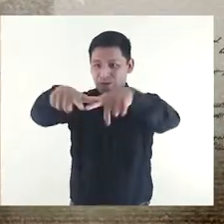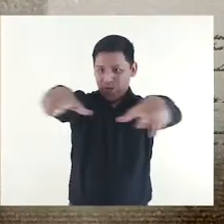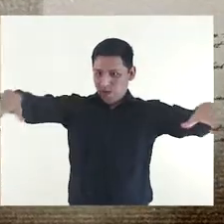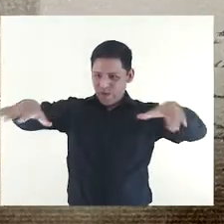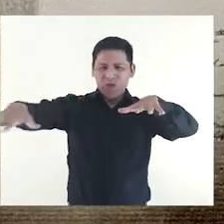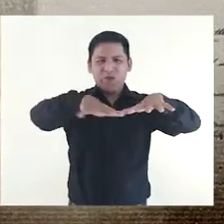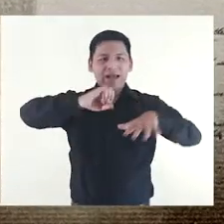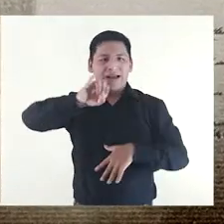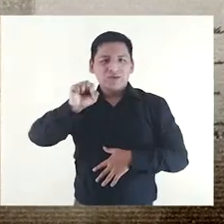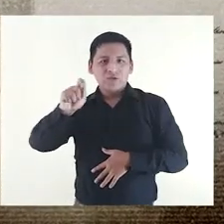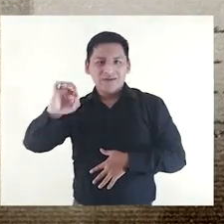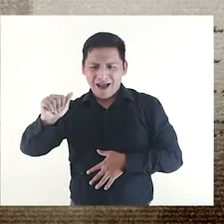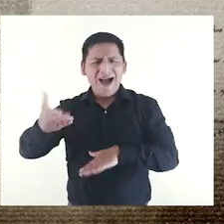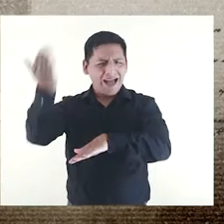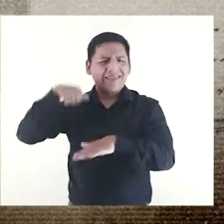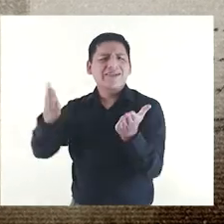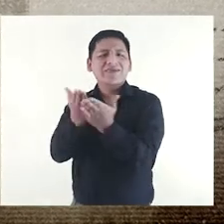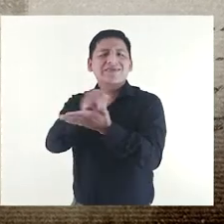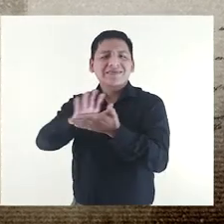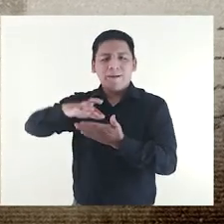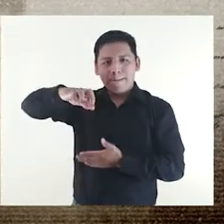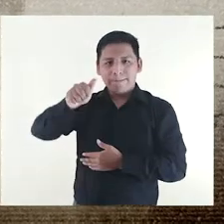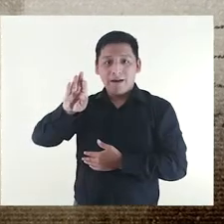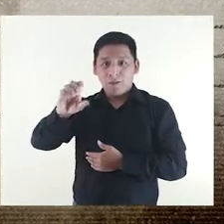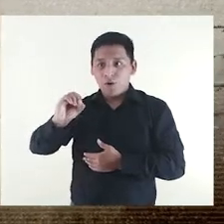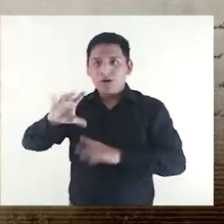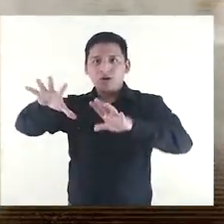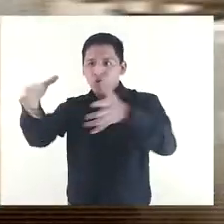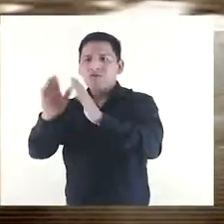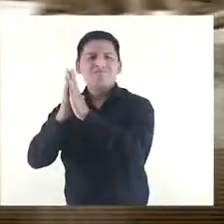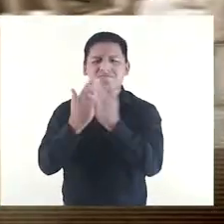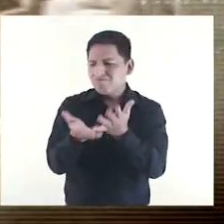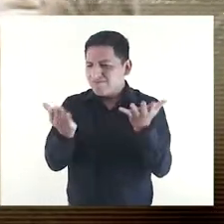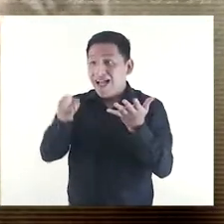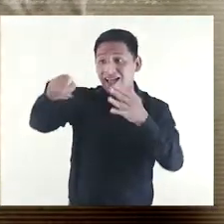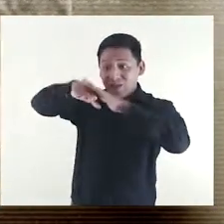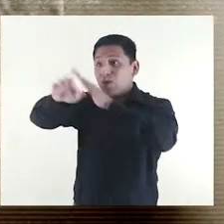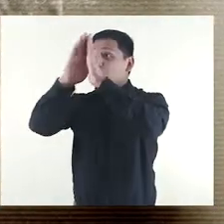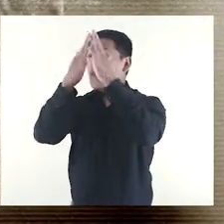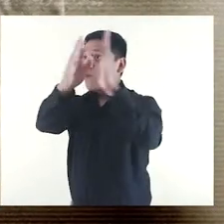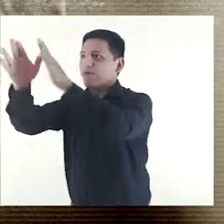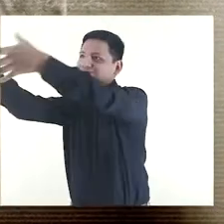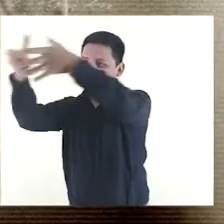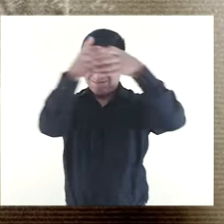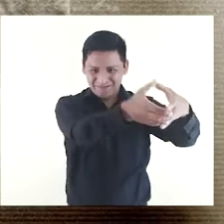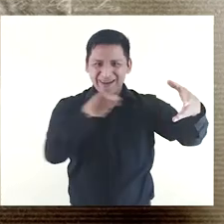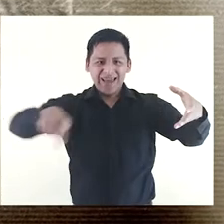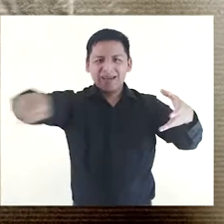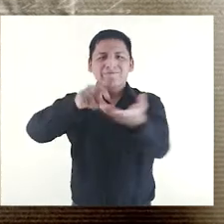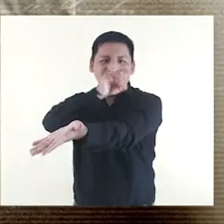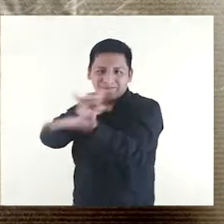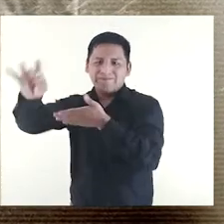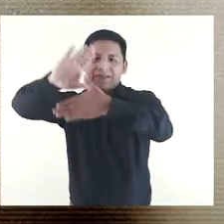se ubicó en una ala del Complejo Jesuita, el Colegio Máximo de San Pablo, con la mayoría de los libros provenientes de la misma Biblioteca